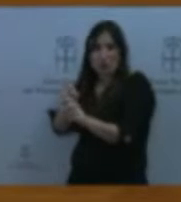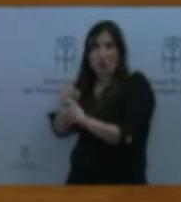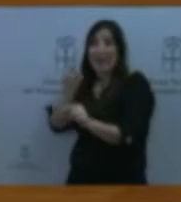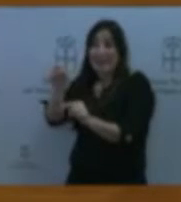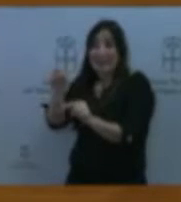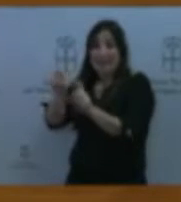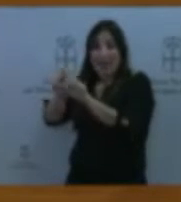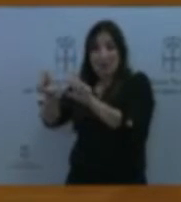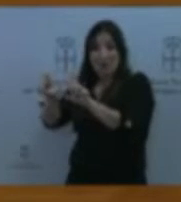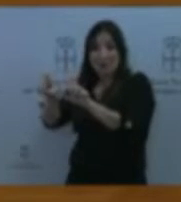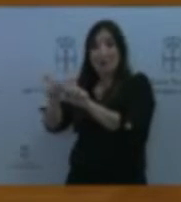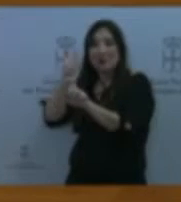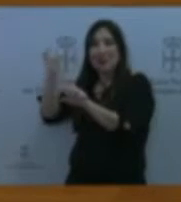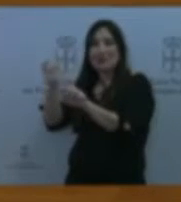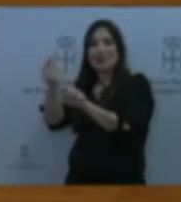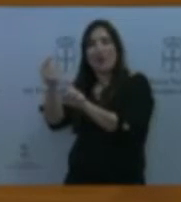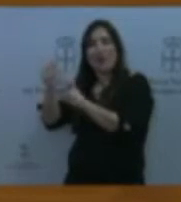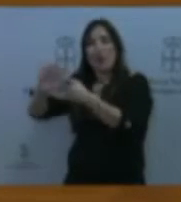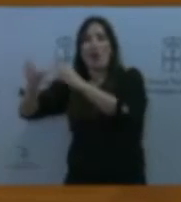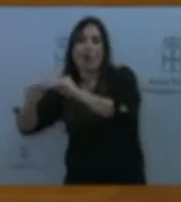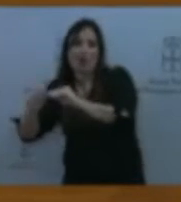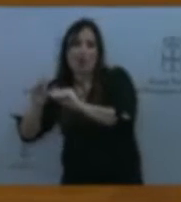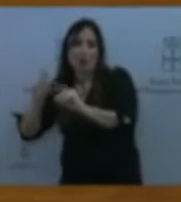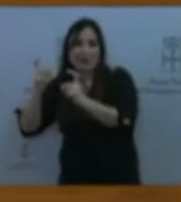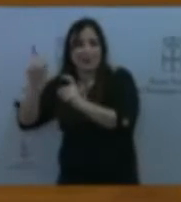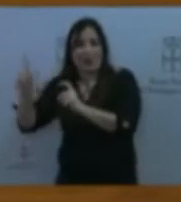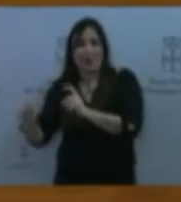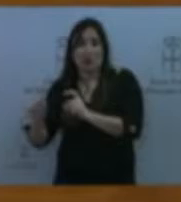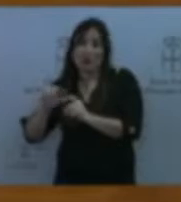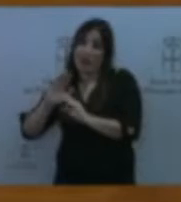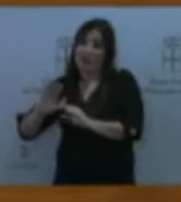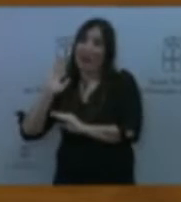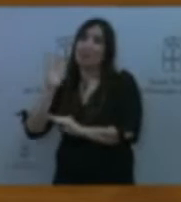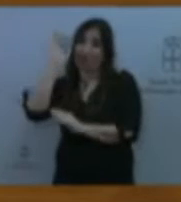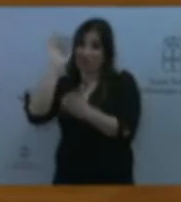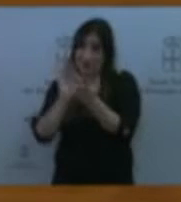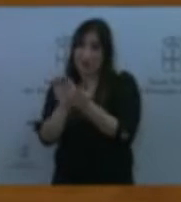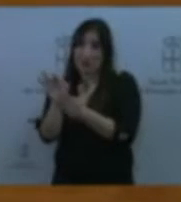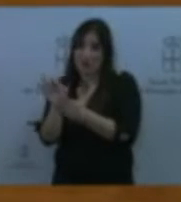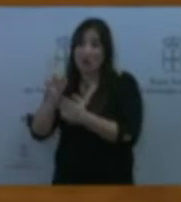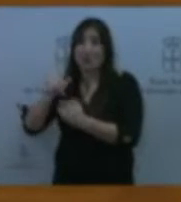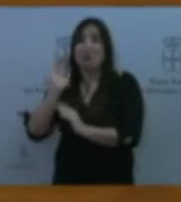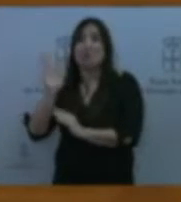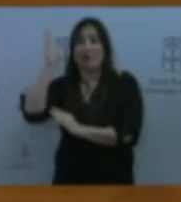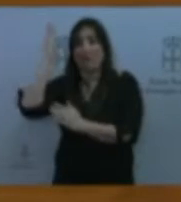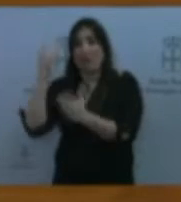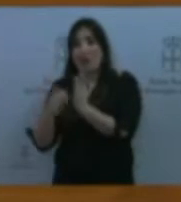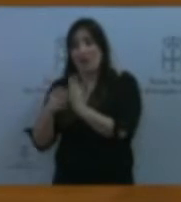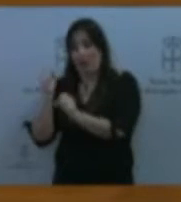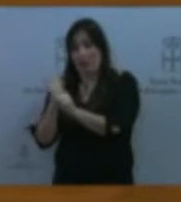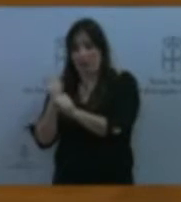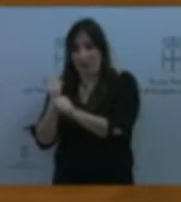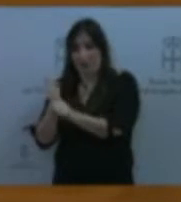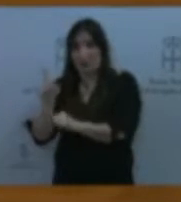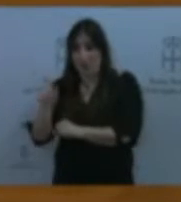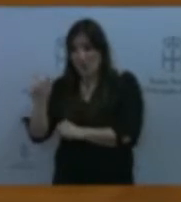costes, siempre devaluando la calidad de la prestación y también devaluando la calidad del trabajo de quienes prestan esos servicios,